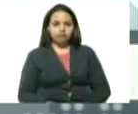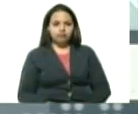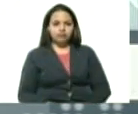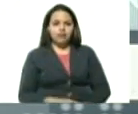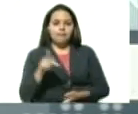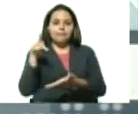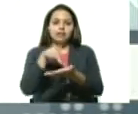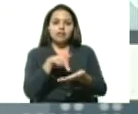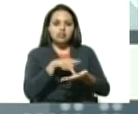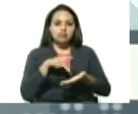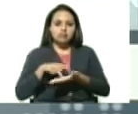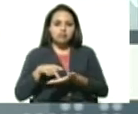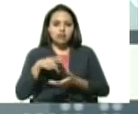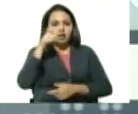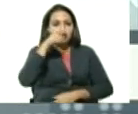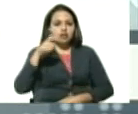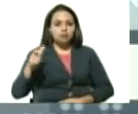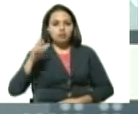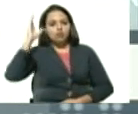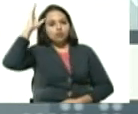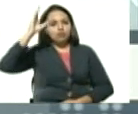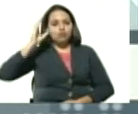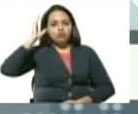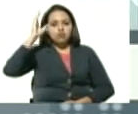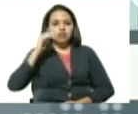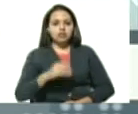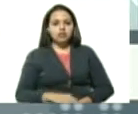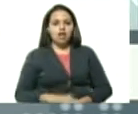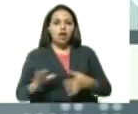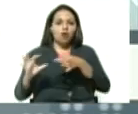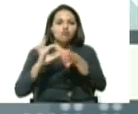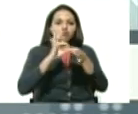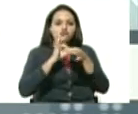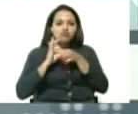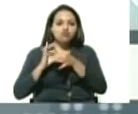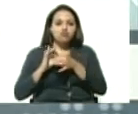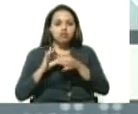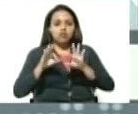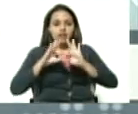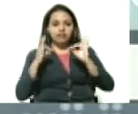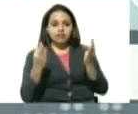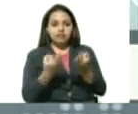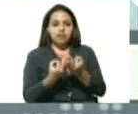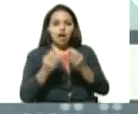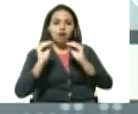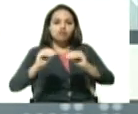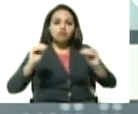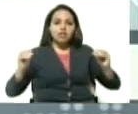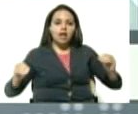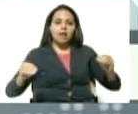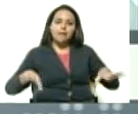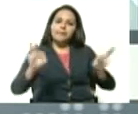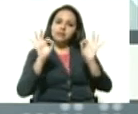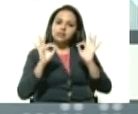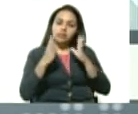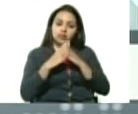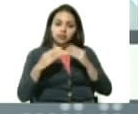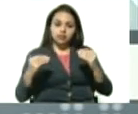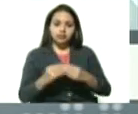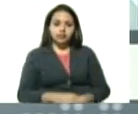participación popular con su conciencia, unión de la familia, cuidados extremos de todo.